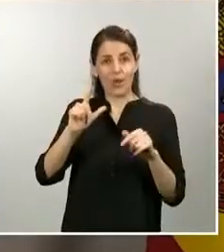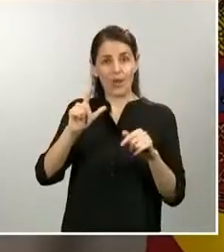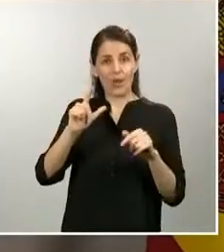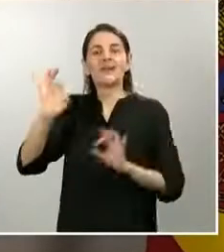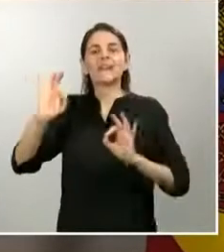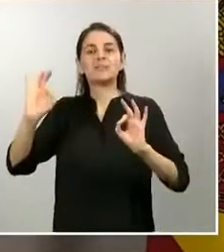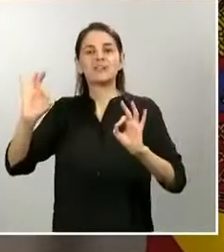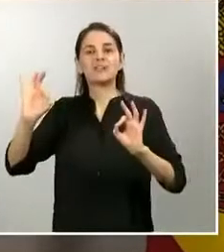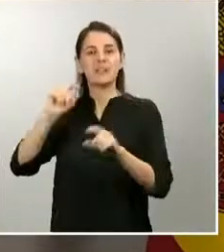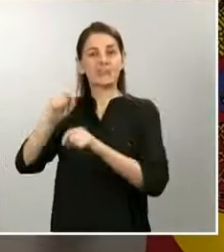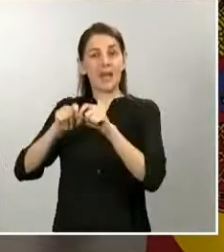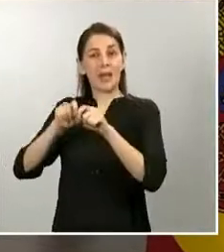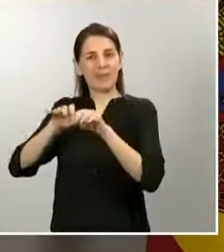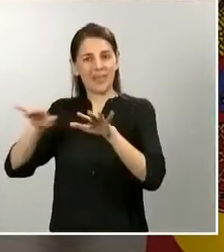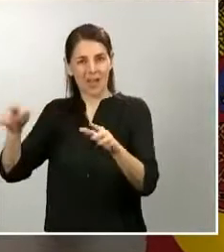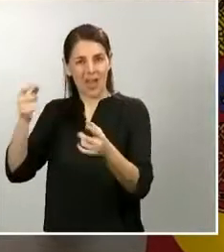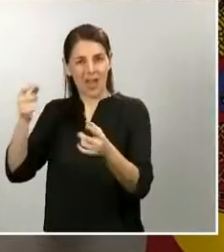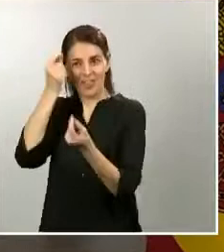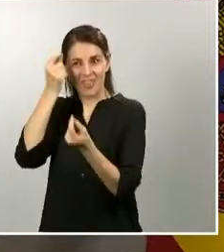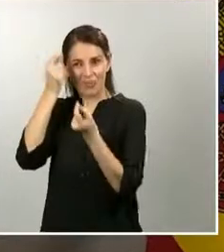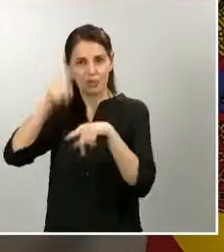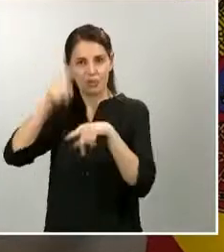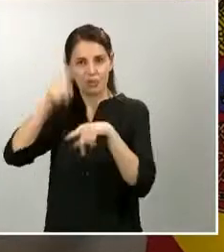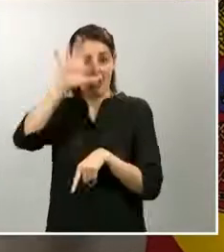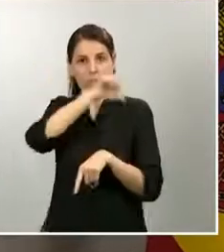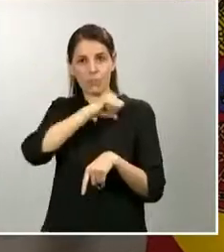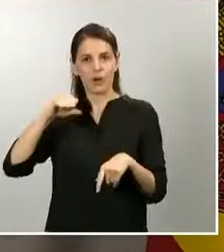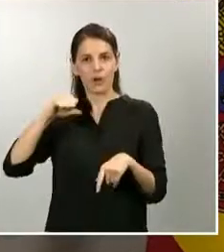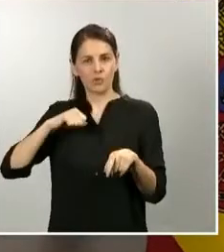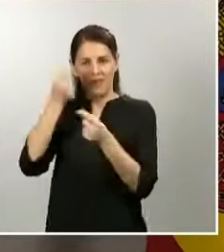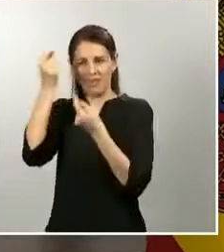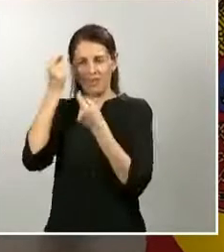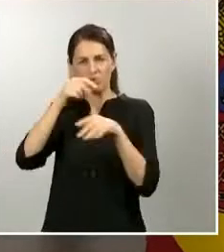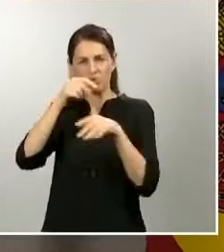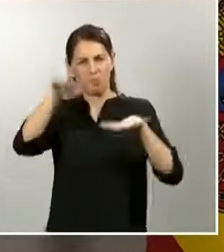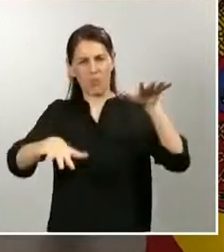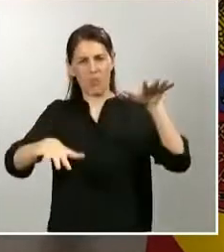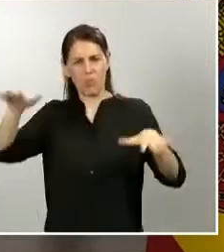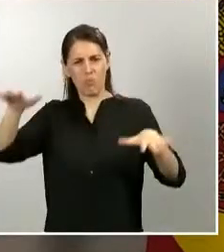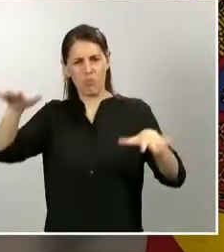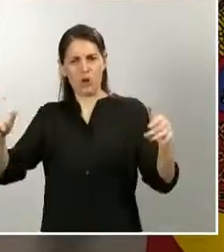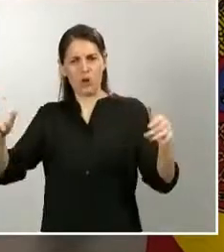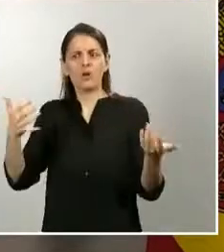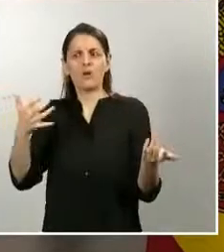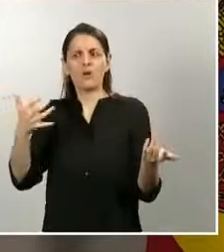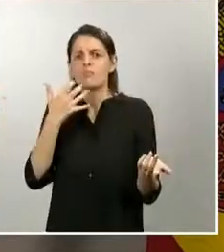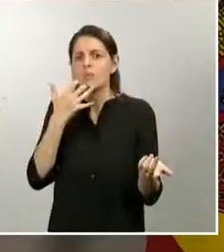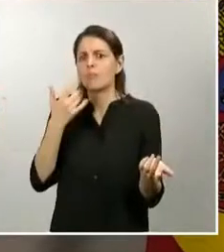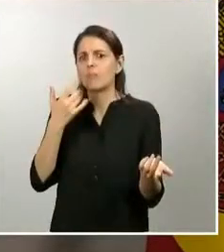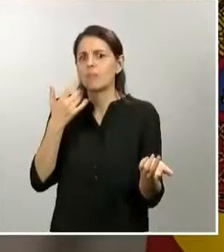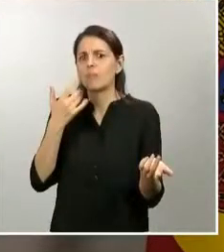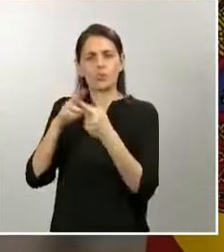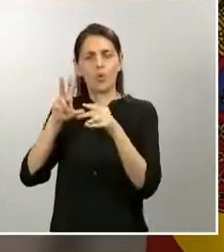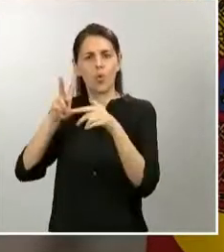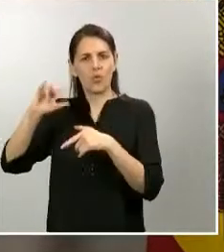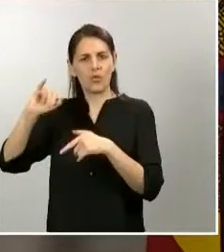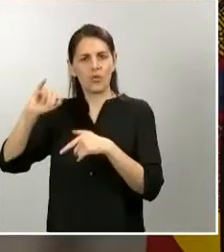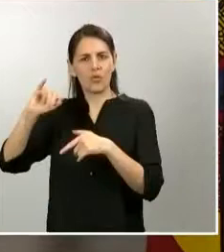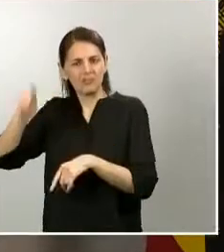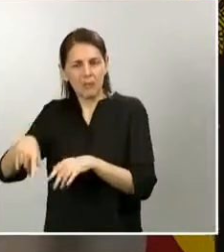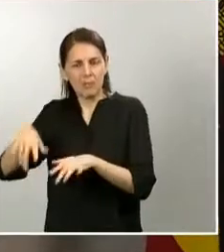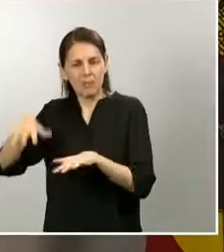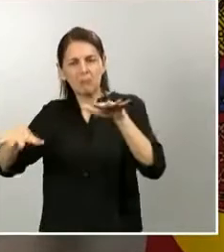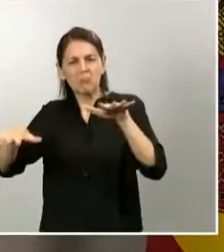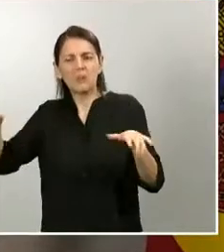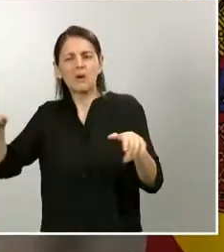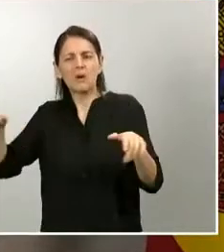en las comunidades autónomas, en relación también, por ejemplo, con los casos en las UCIs. Se pregunta Navarra TV a qué se puede deber